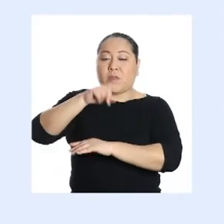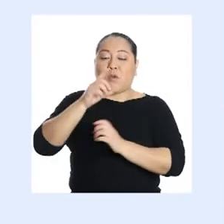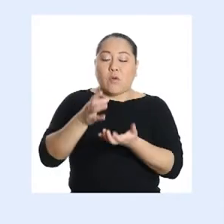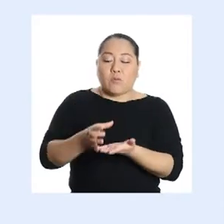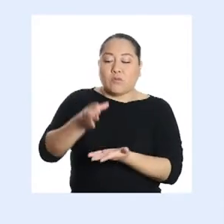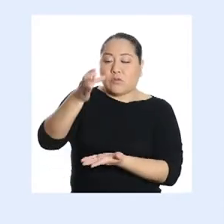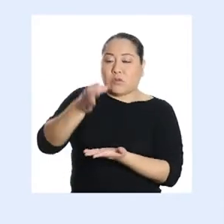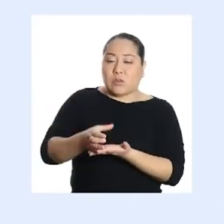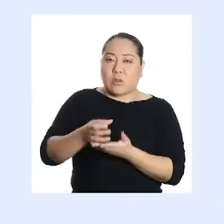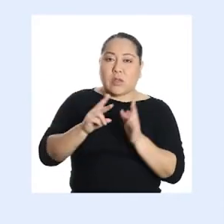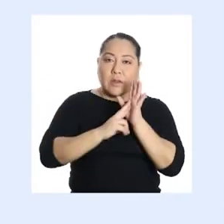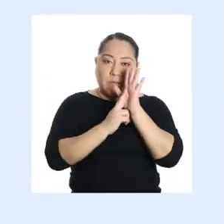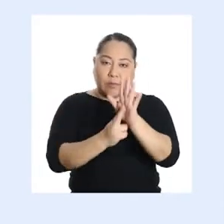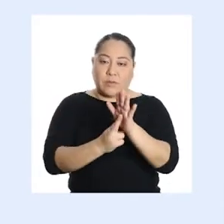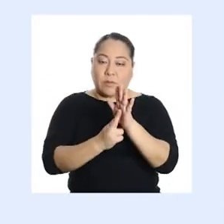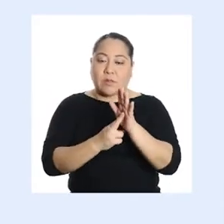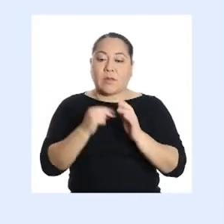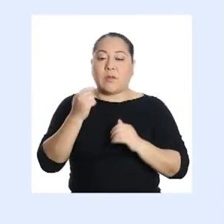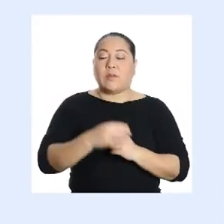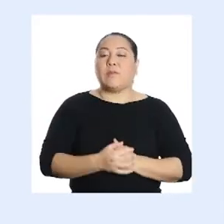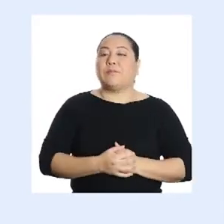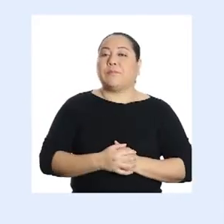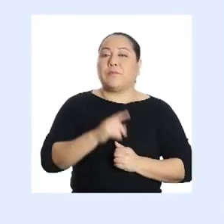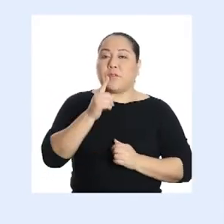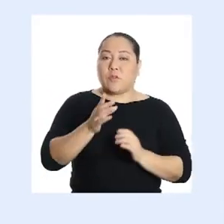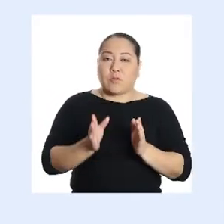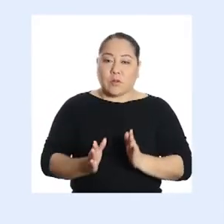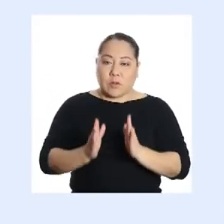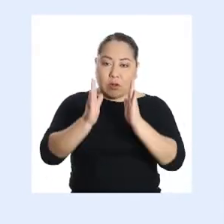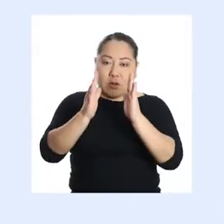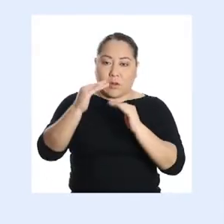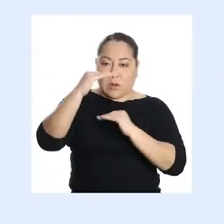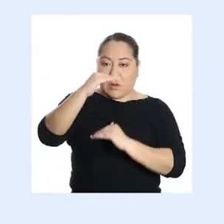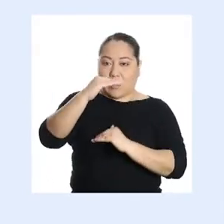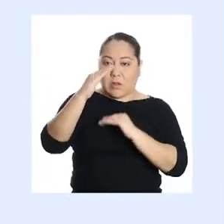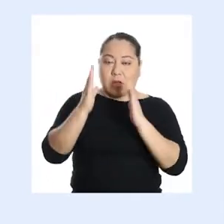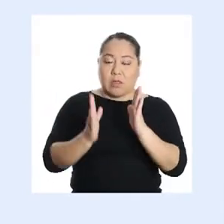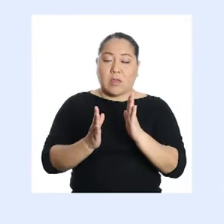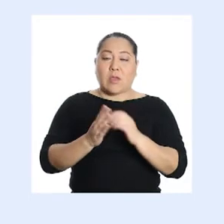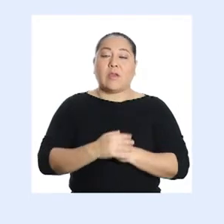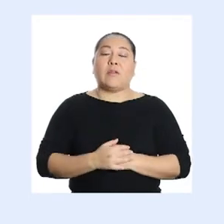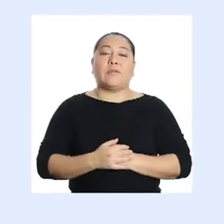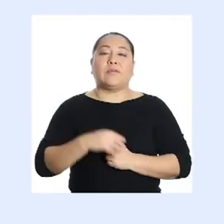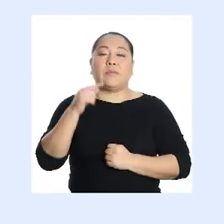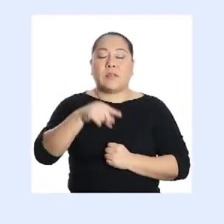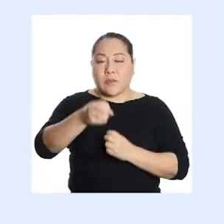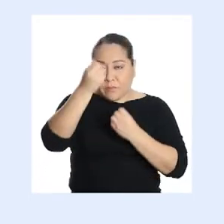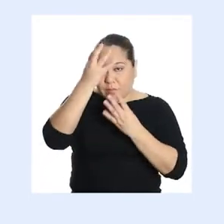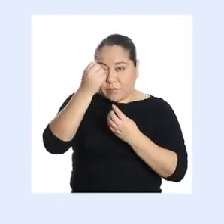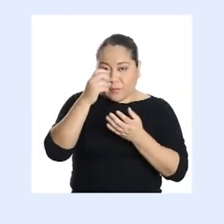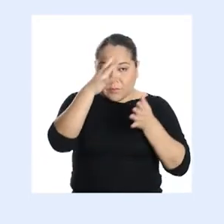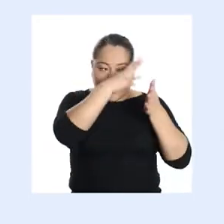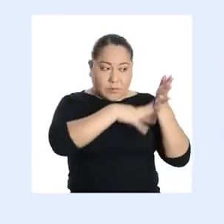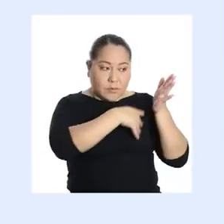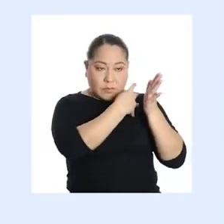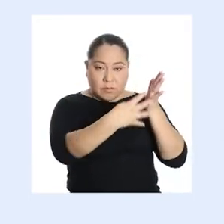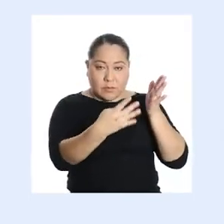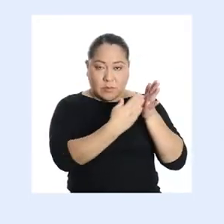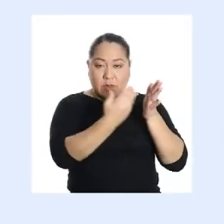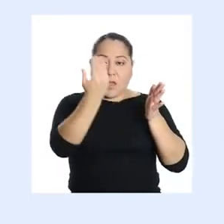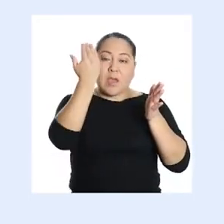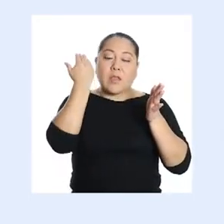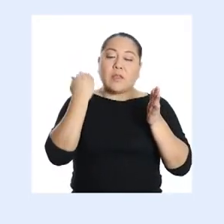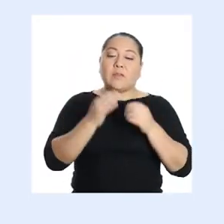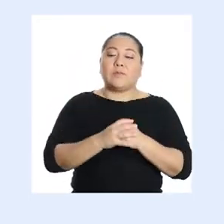Un cilindro está representado frontalmente por un rectángulo y, según los datos de la tabla anterior,